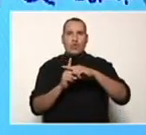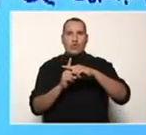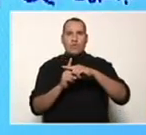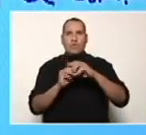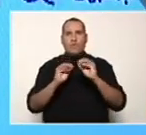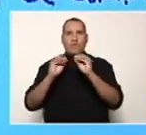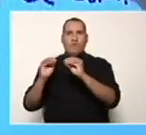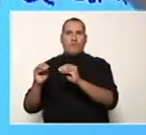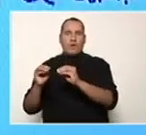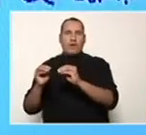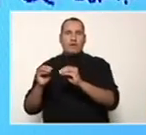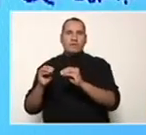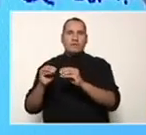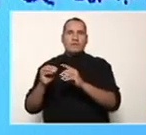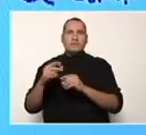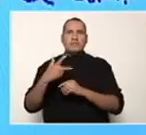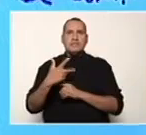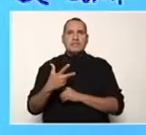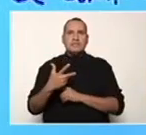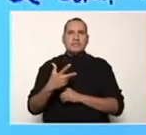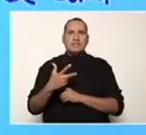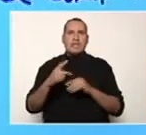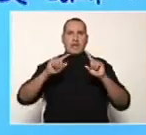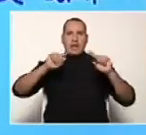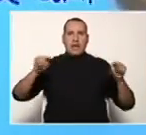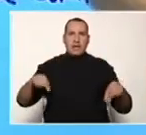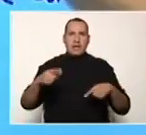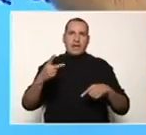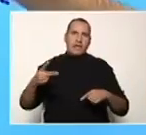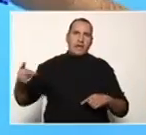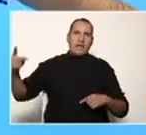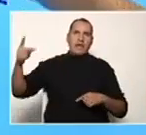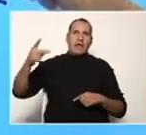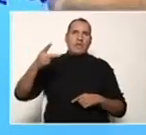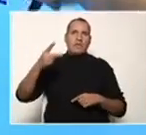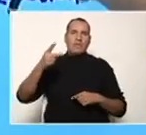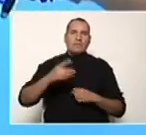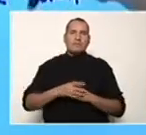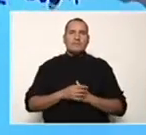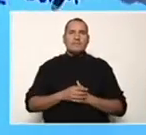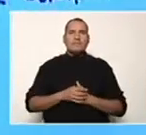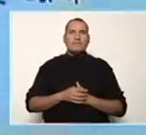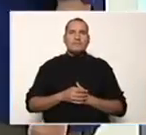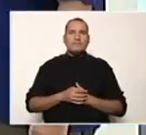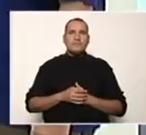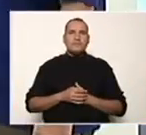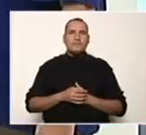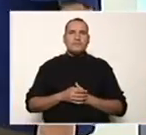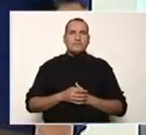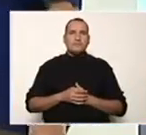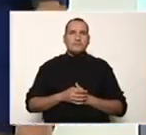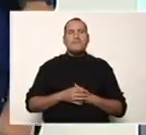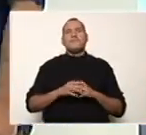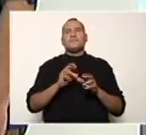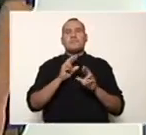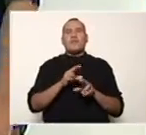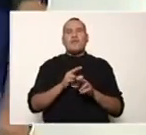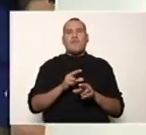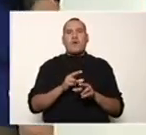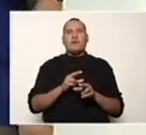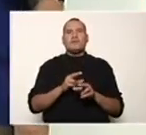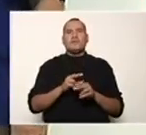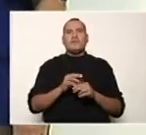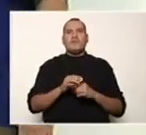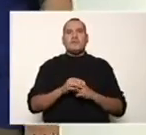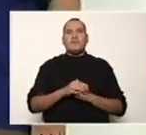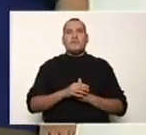más 3 elevado al cuadrado. x más 3 al cuadrado vendría siendo la